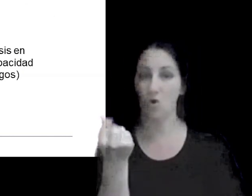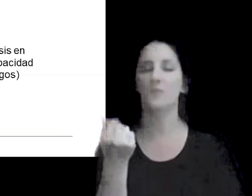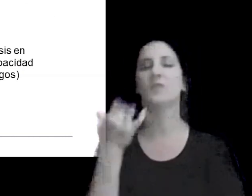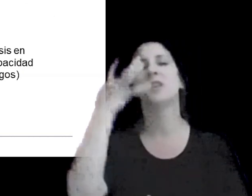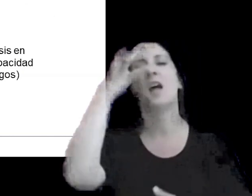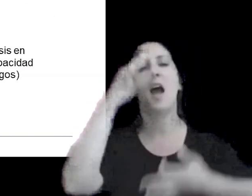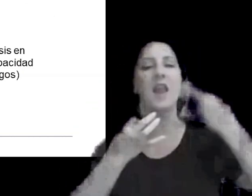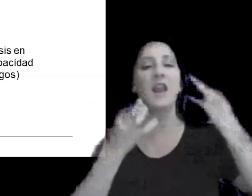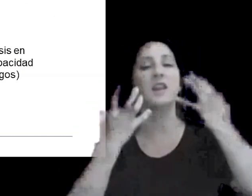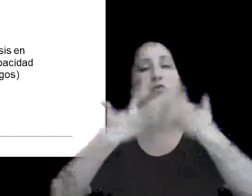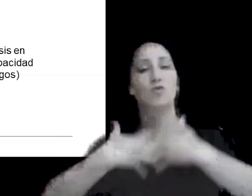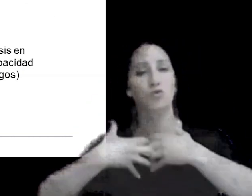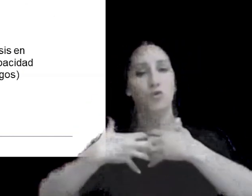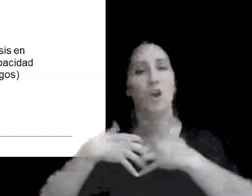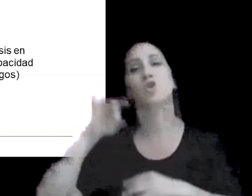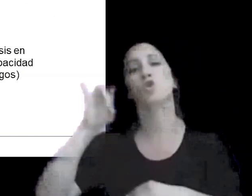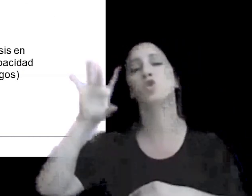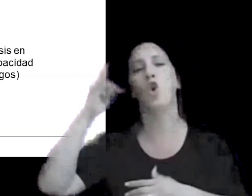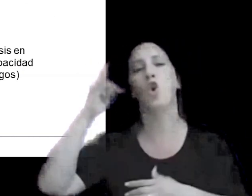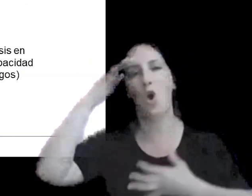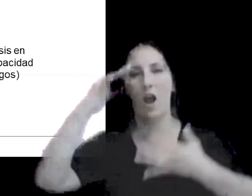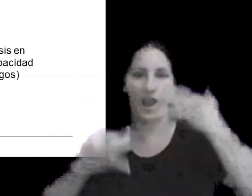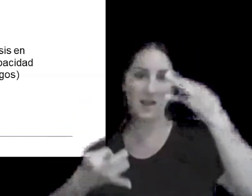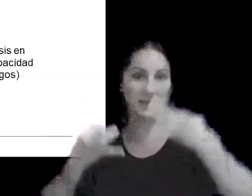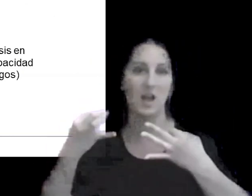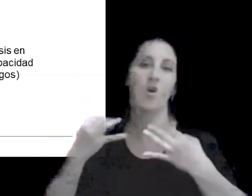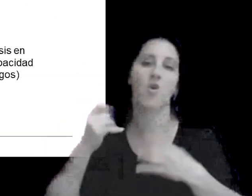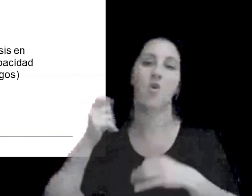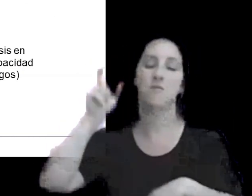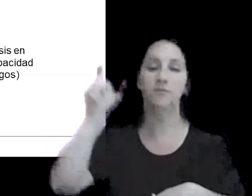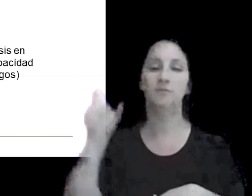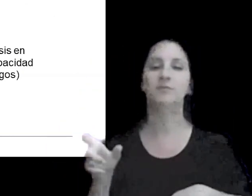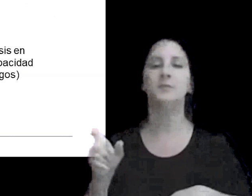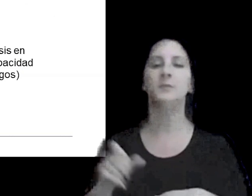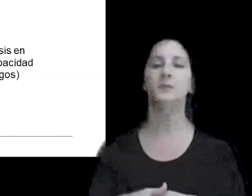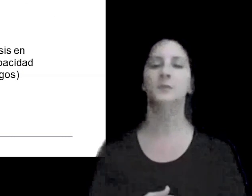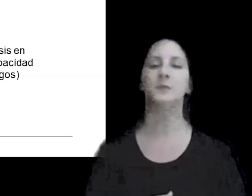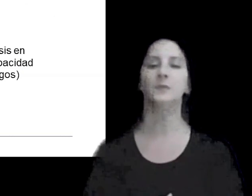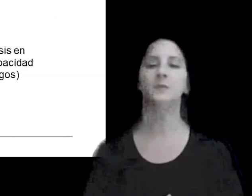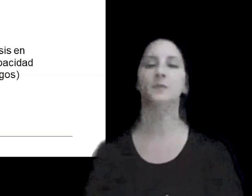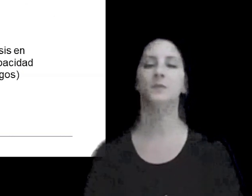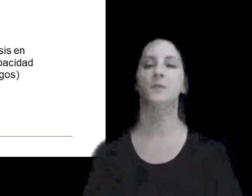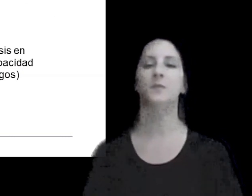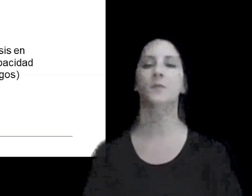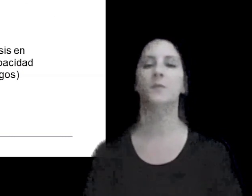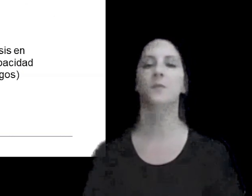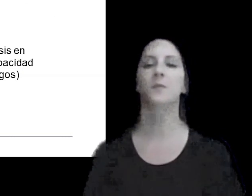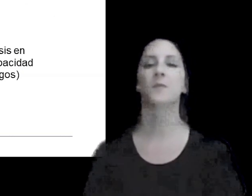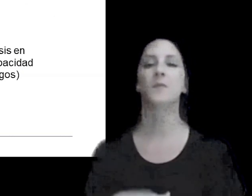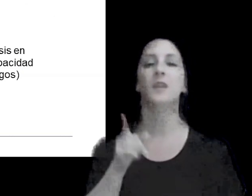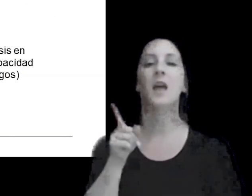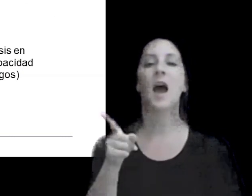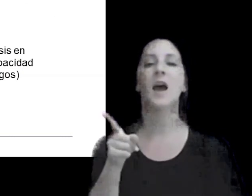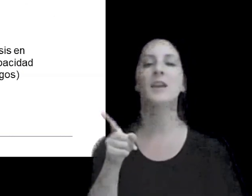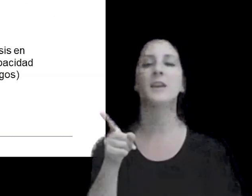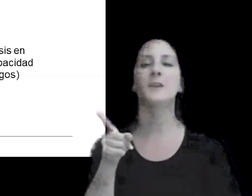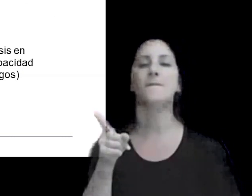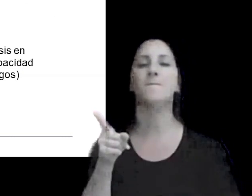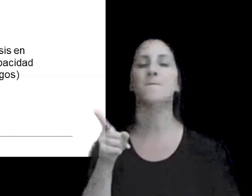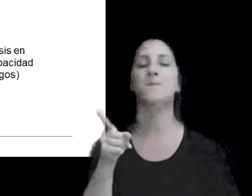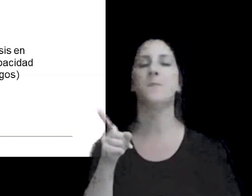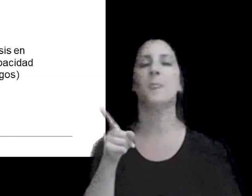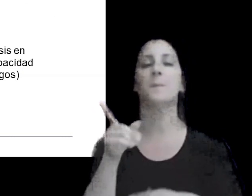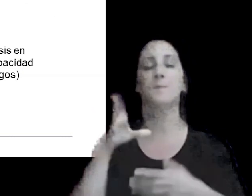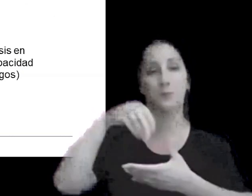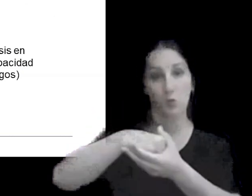funcional no sólo de la parte analizada o del sujeto local sino también de las contrapartes con la que opera y del grupo